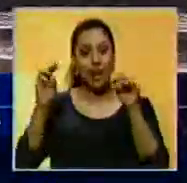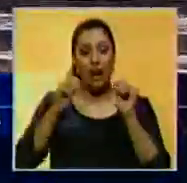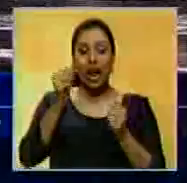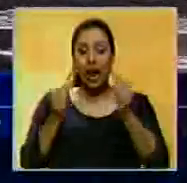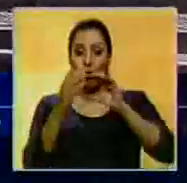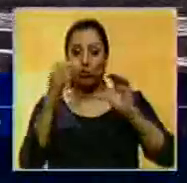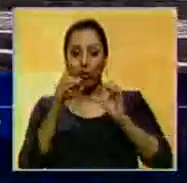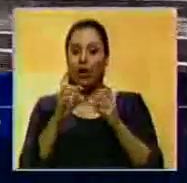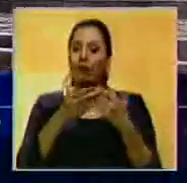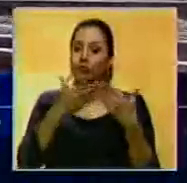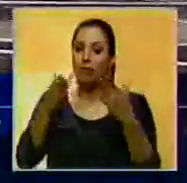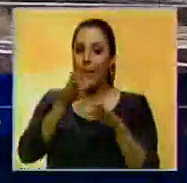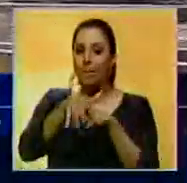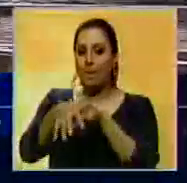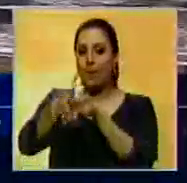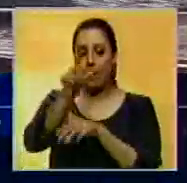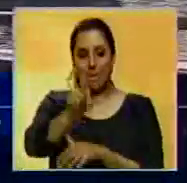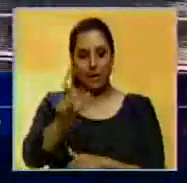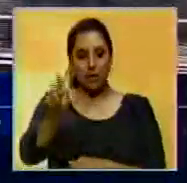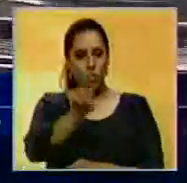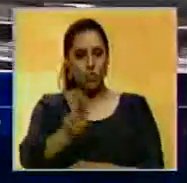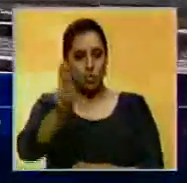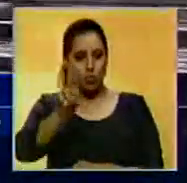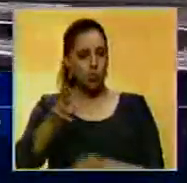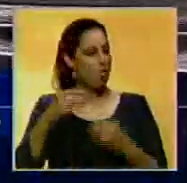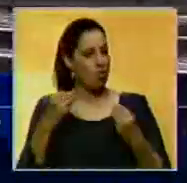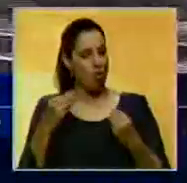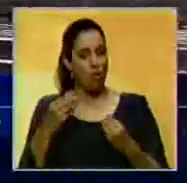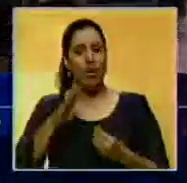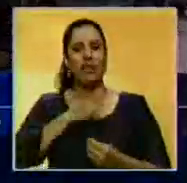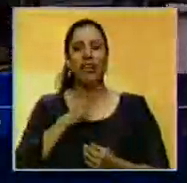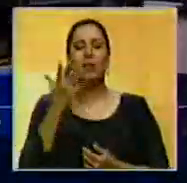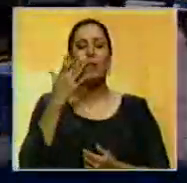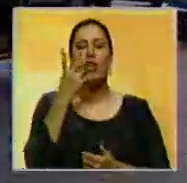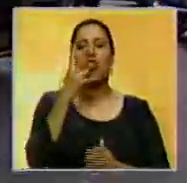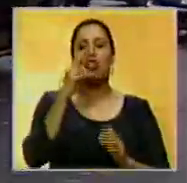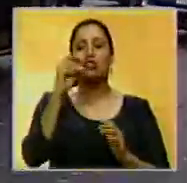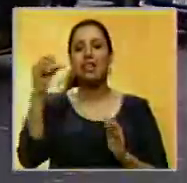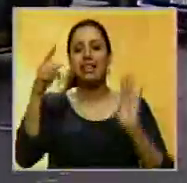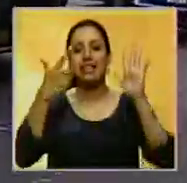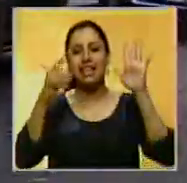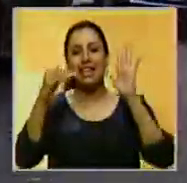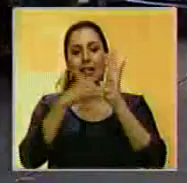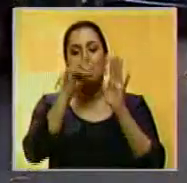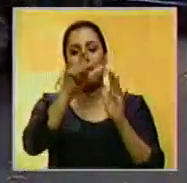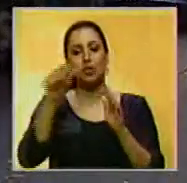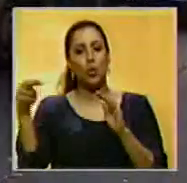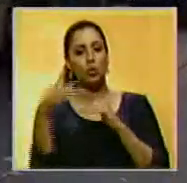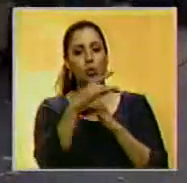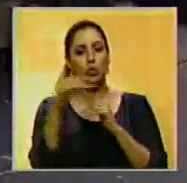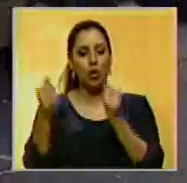habilitada para continuar movilizando a los usuarios en ese trayecto registra unas 270 mil personas trasladadas.